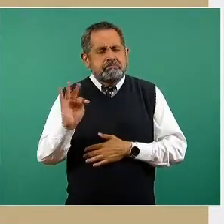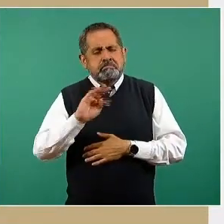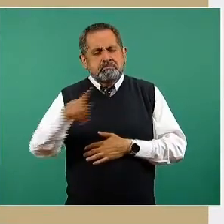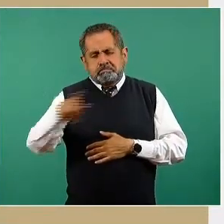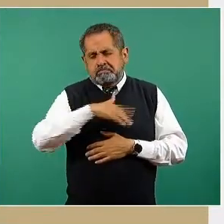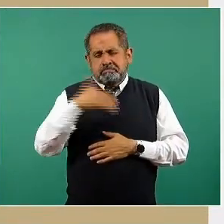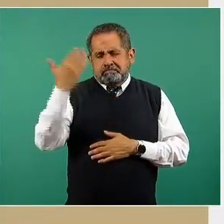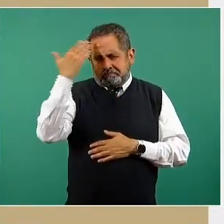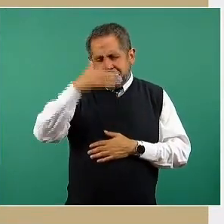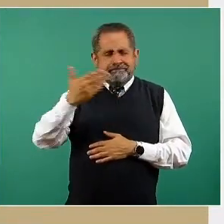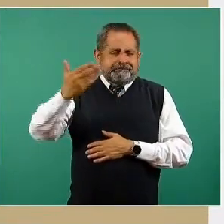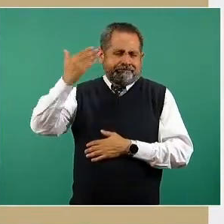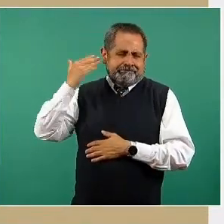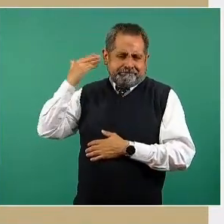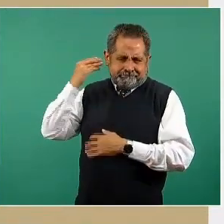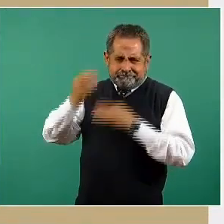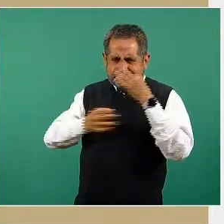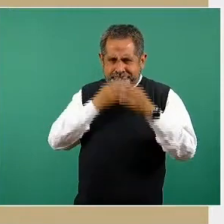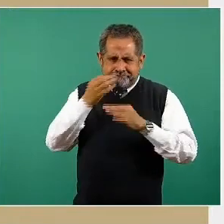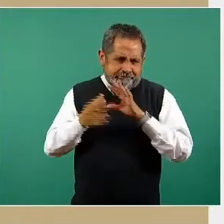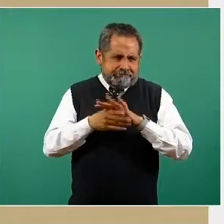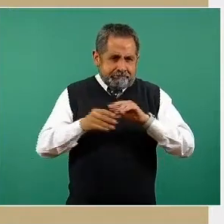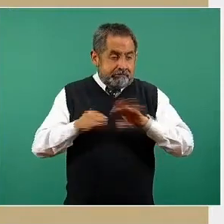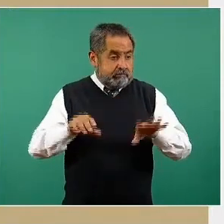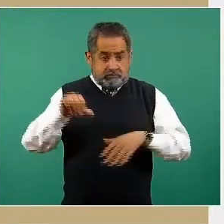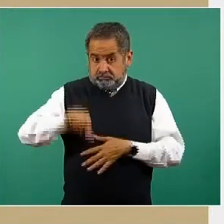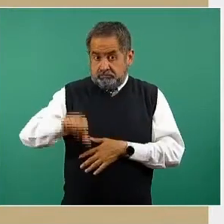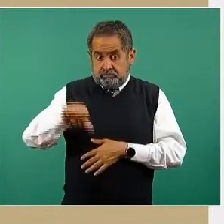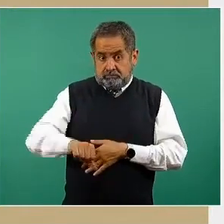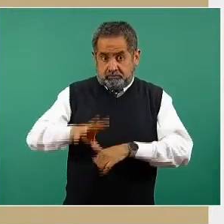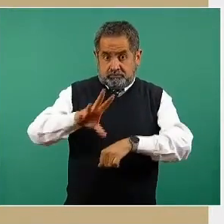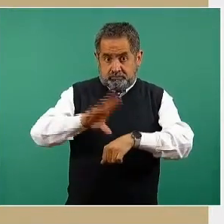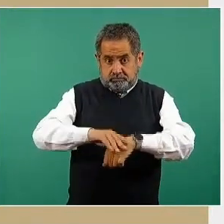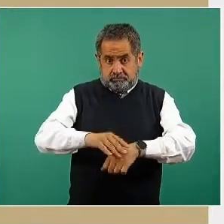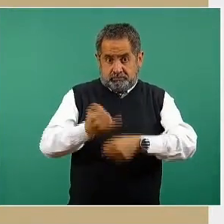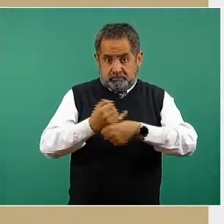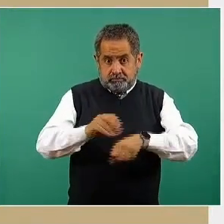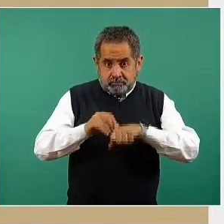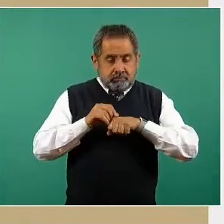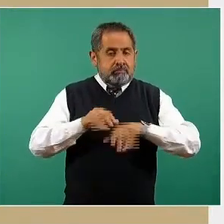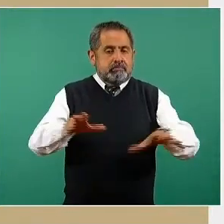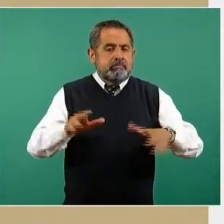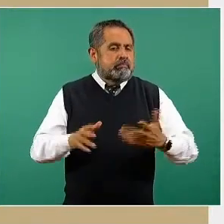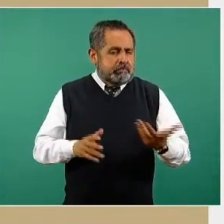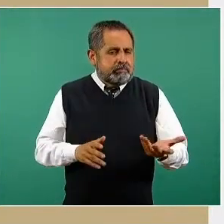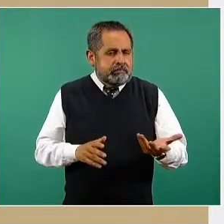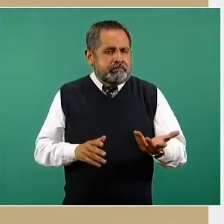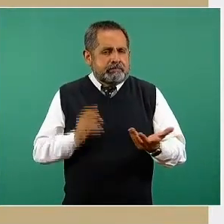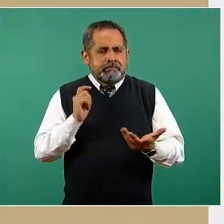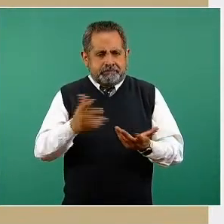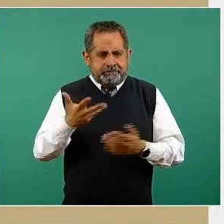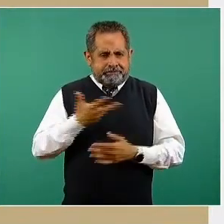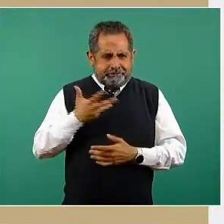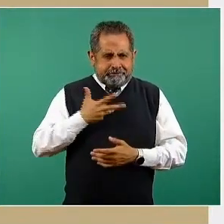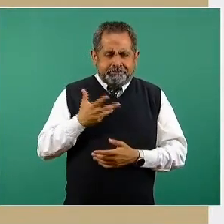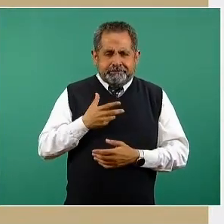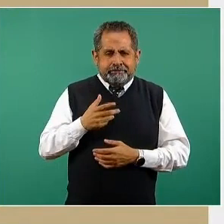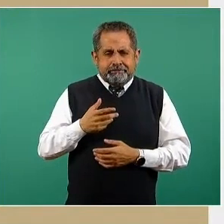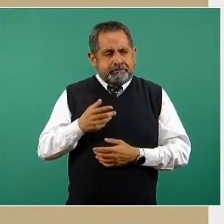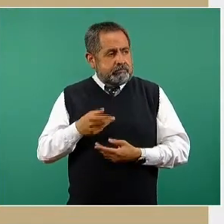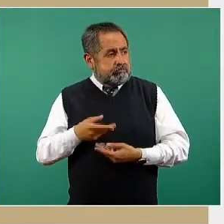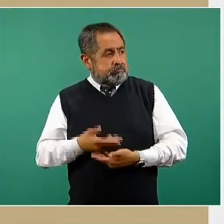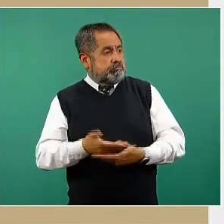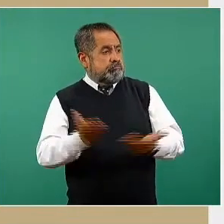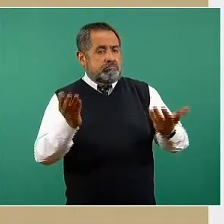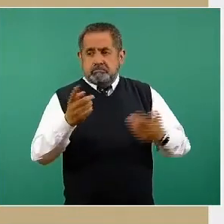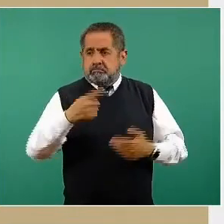informando en conferencias previas, pero que hoy, ante la liberación de esta nueva vacuna, pues bueno, ya se tiene sobre la mesa de